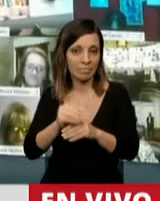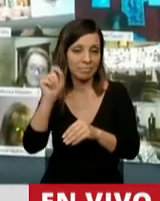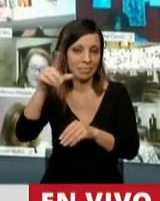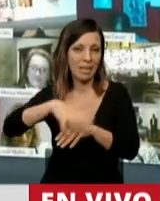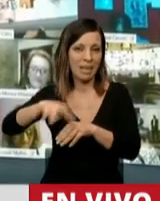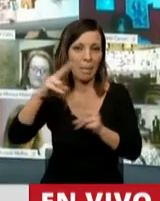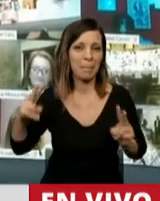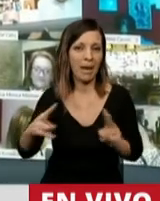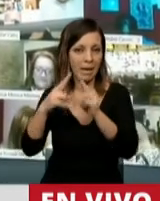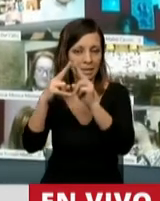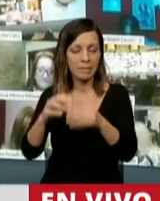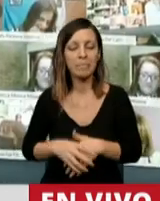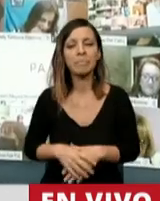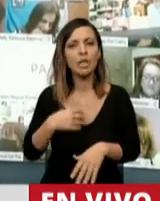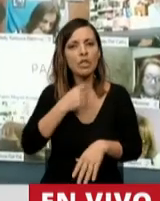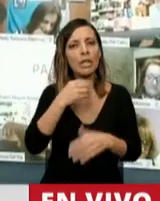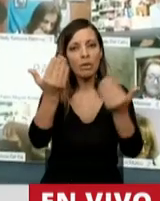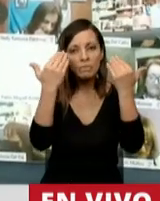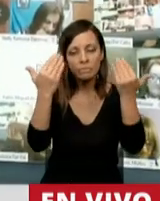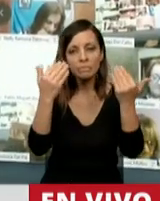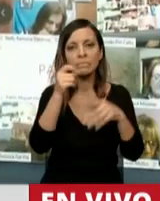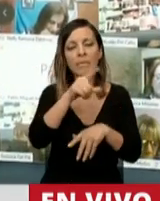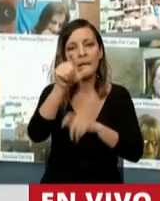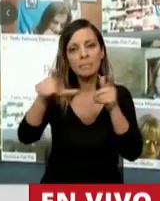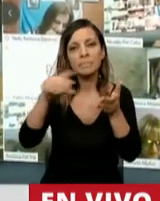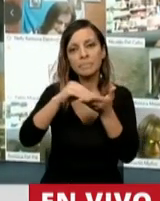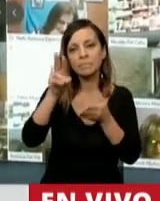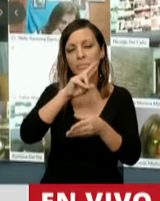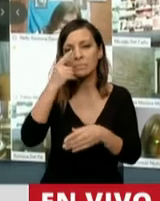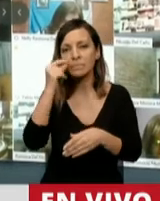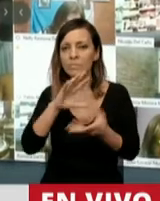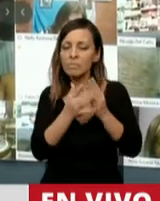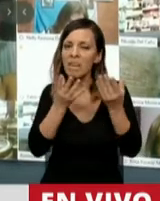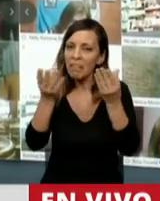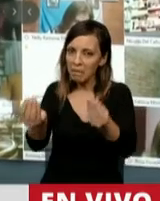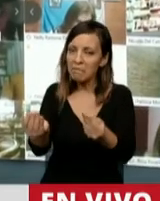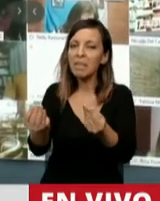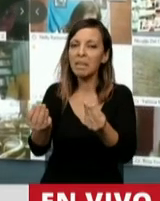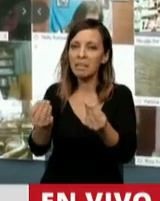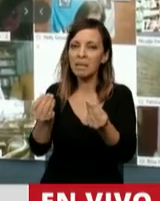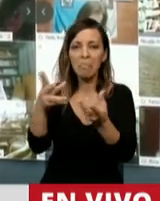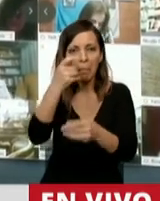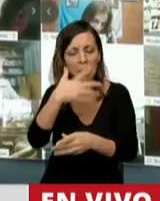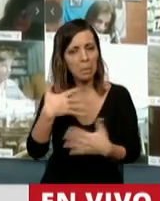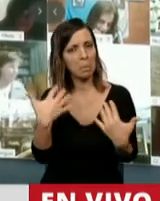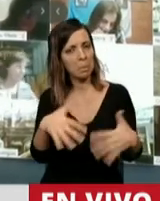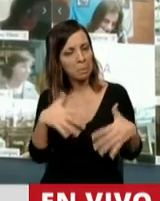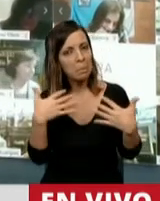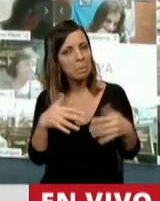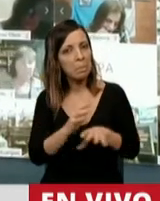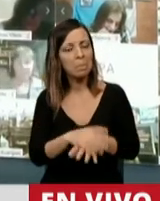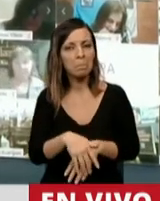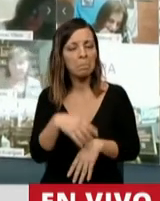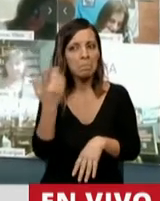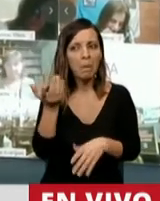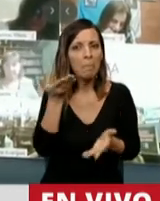diputadas de Puntos por el Cambio por defender como defienden el gobierno del ingeniero Macri, sin que se les pida